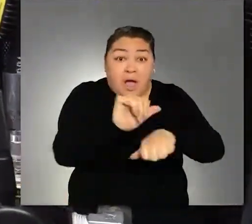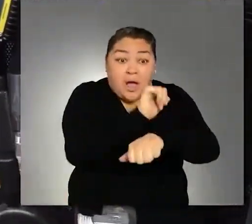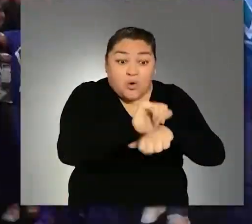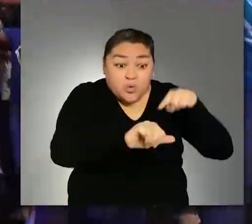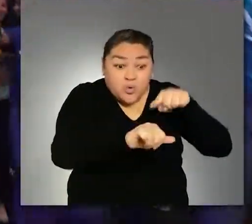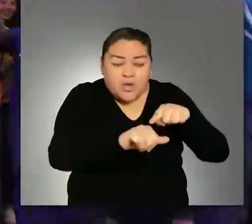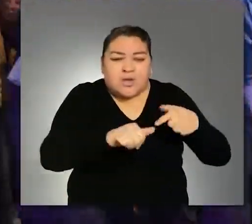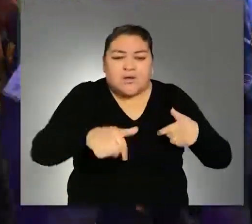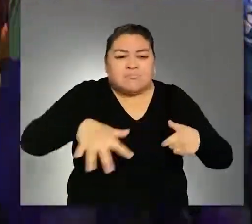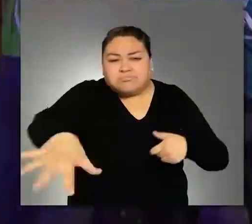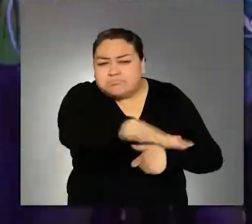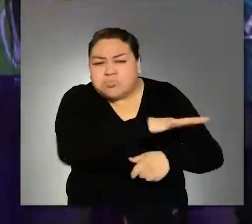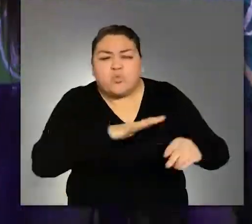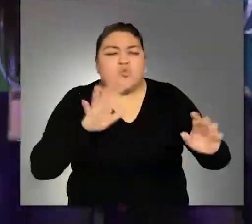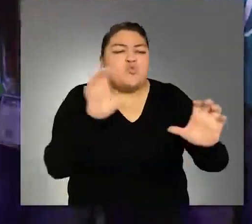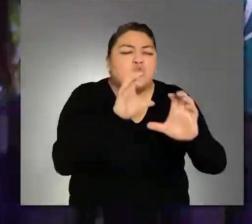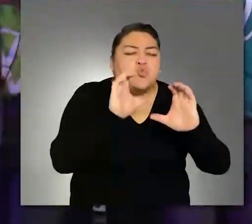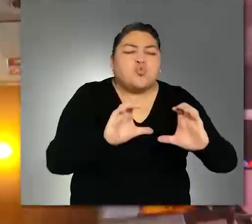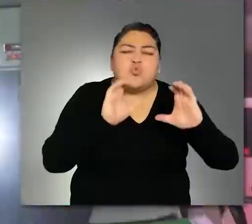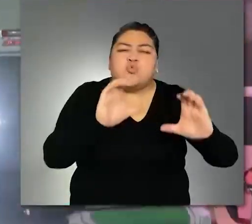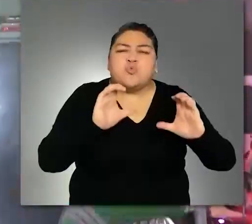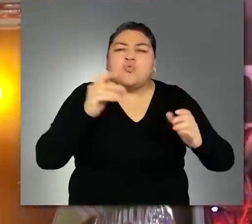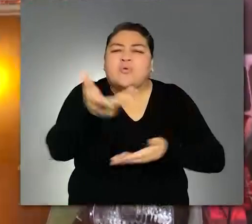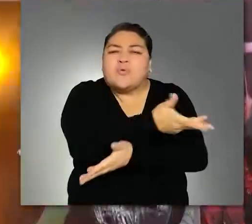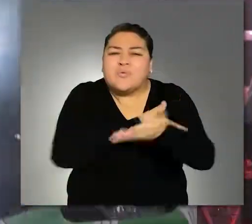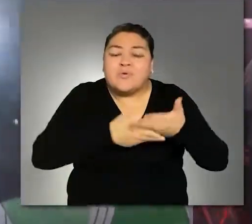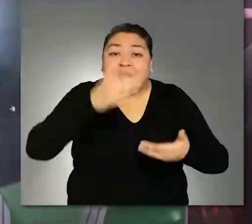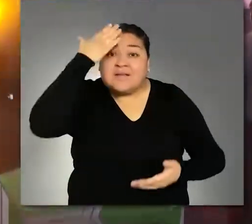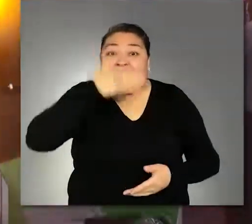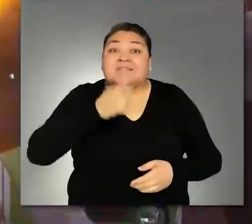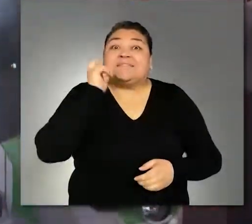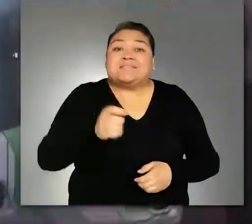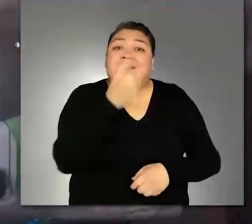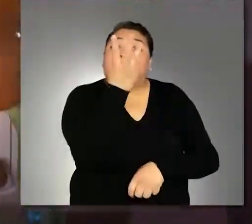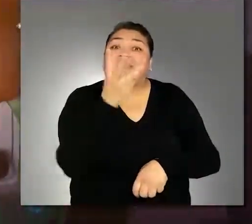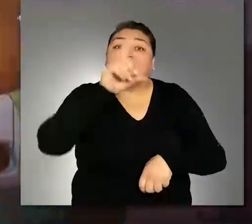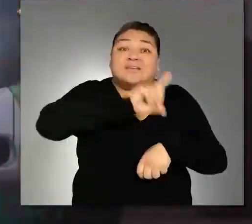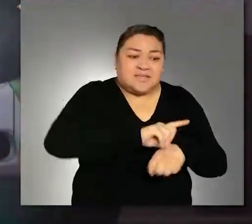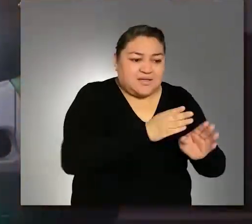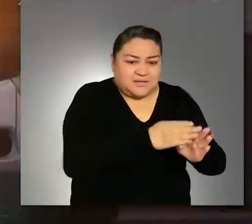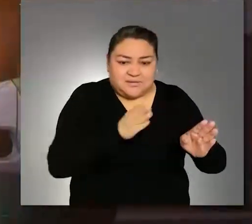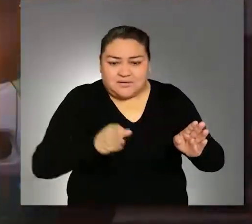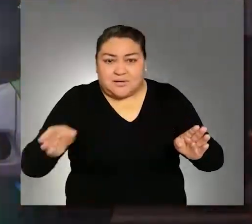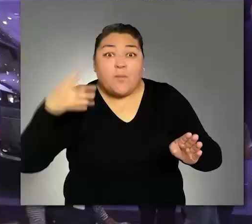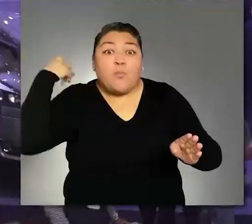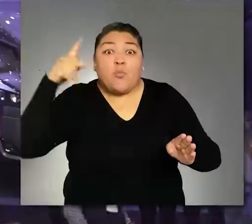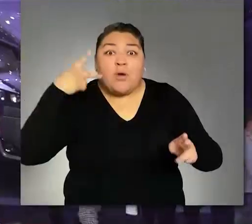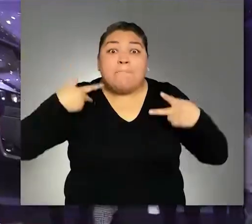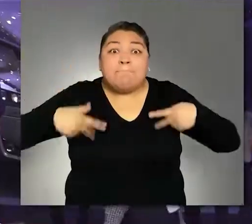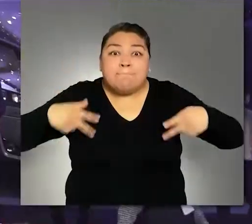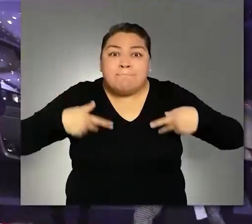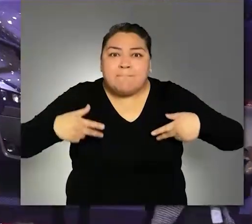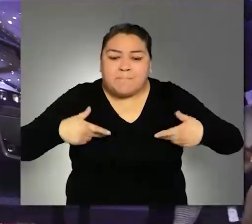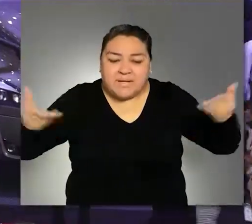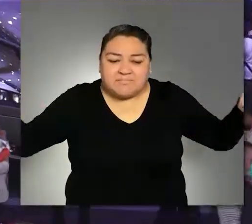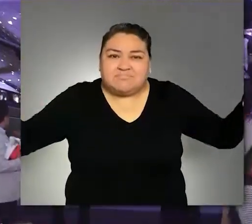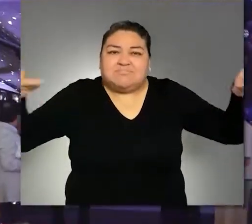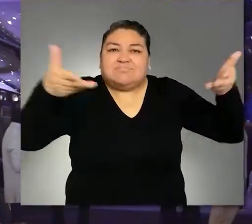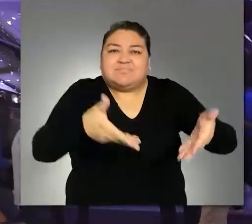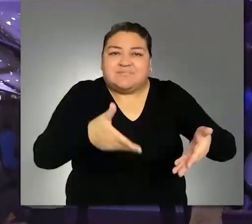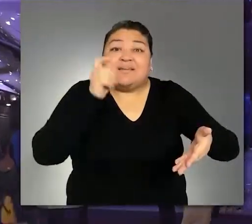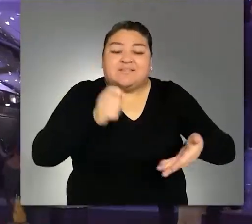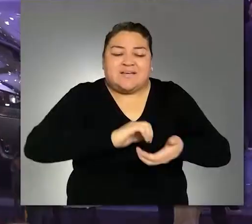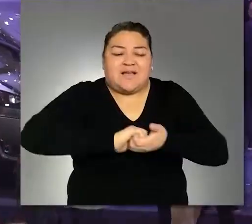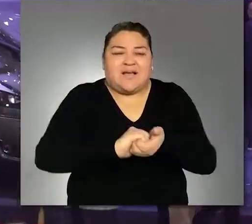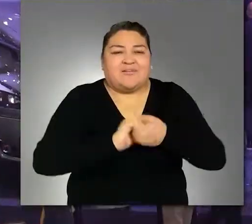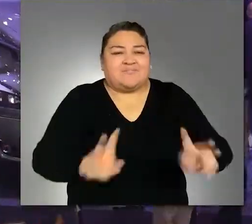sustentables para un futuro mejor. Muestra de ello es que, durante tres días, Puebla fue el nodo y anfitrión que conectó a la industria